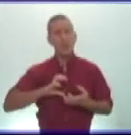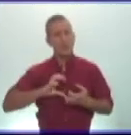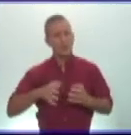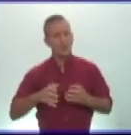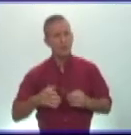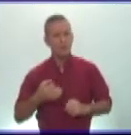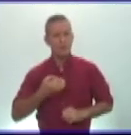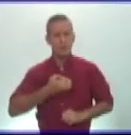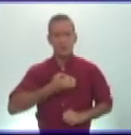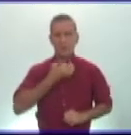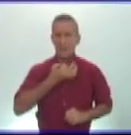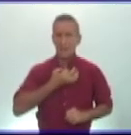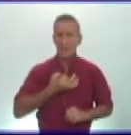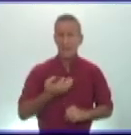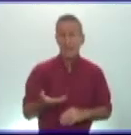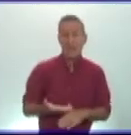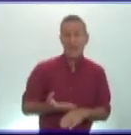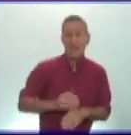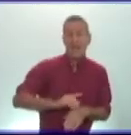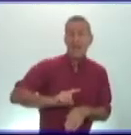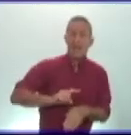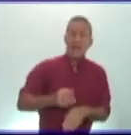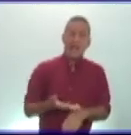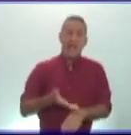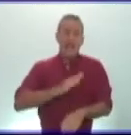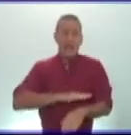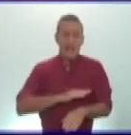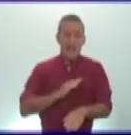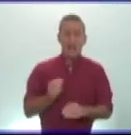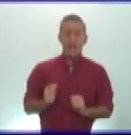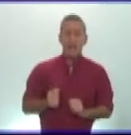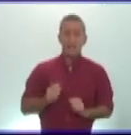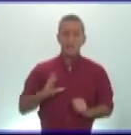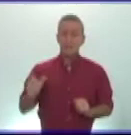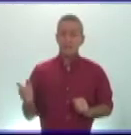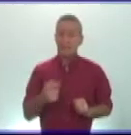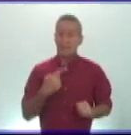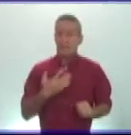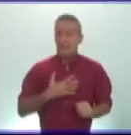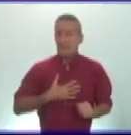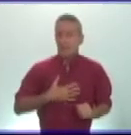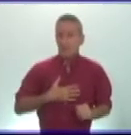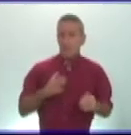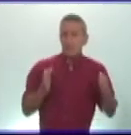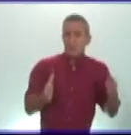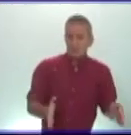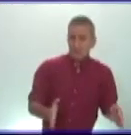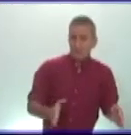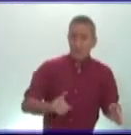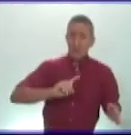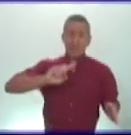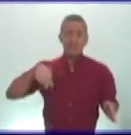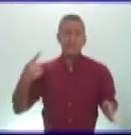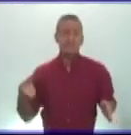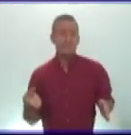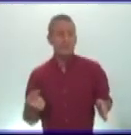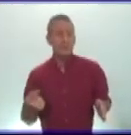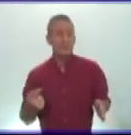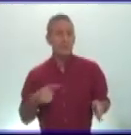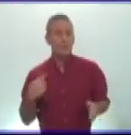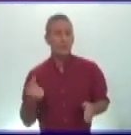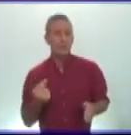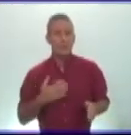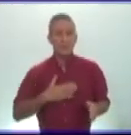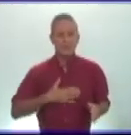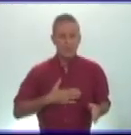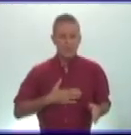nos referimos antes de nuestra era y después de nuestra era son conceptos que significa una misma idea pero que nosotros manejamos nuestros